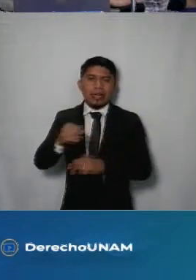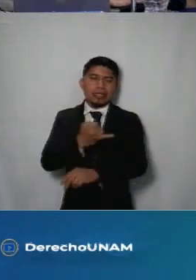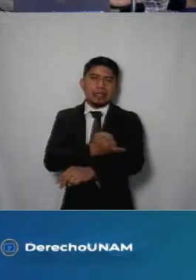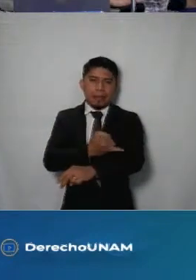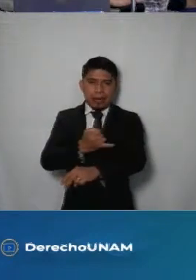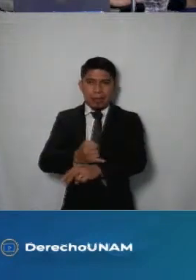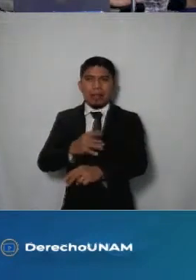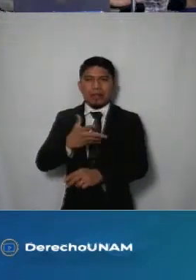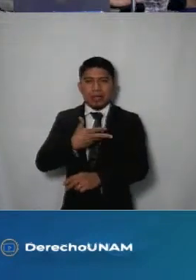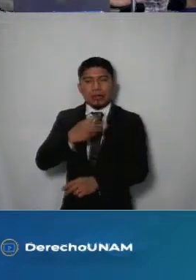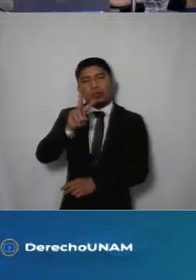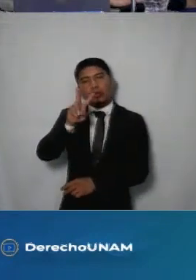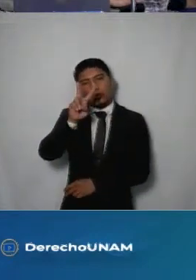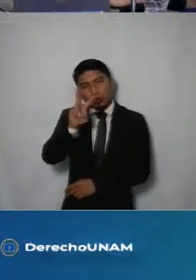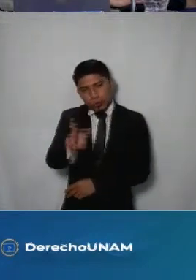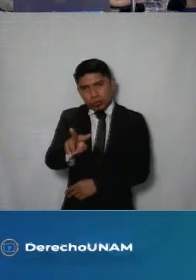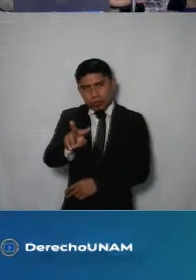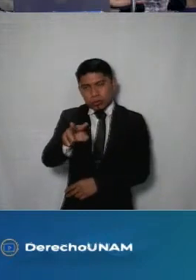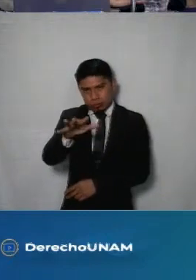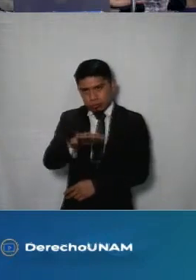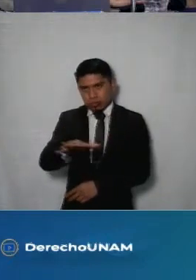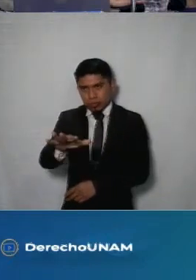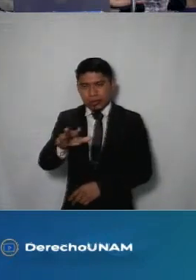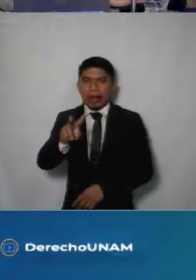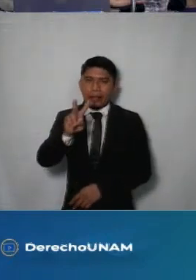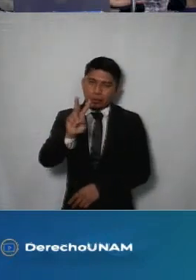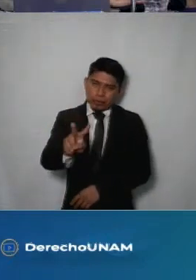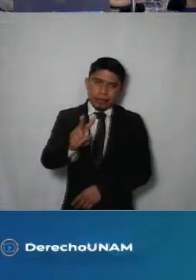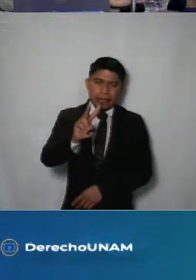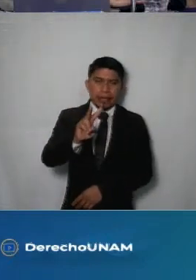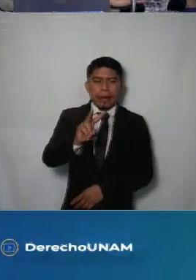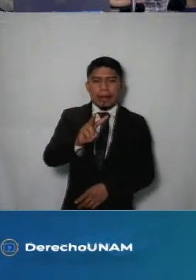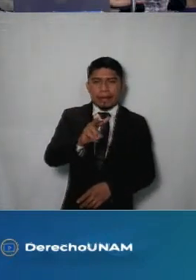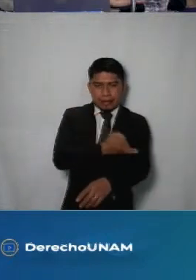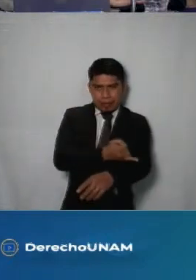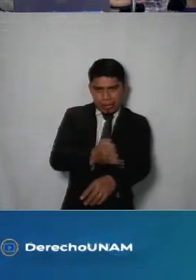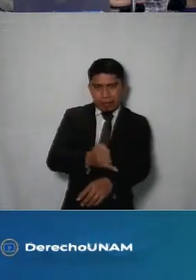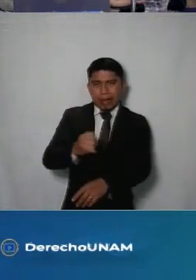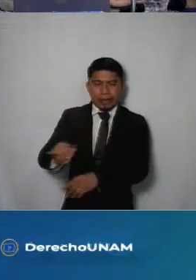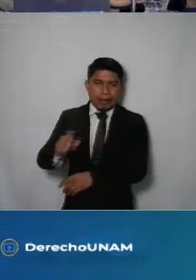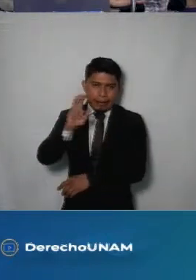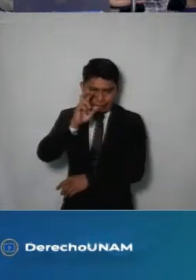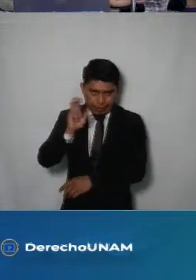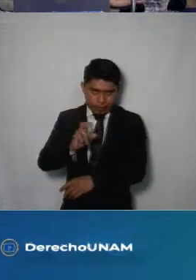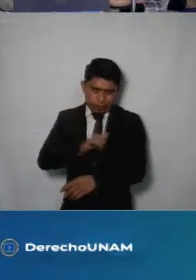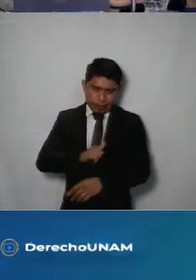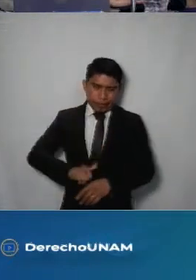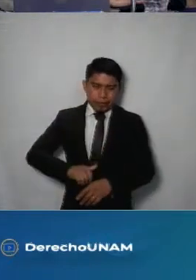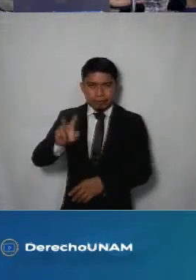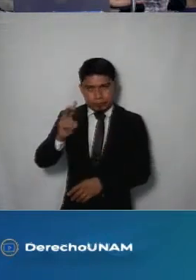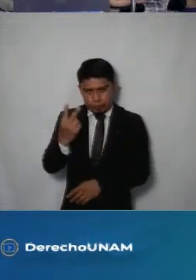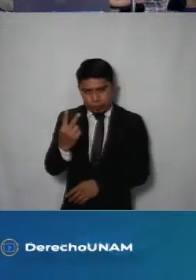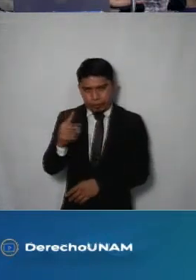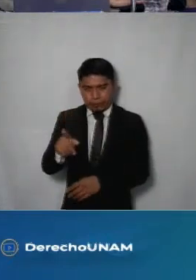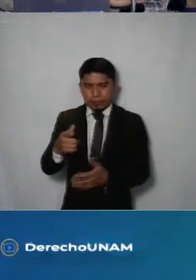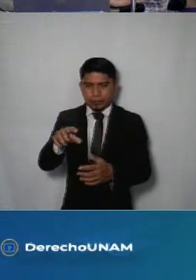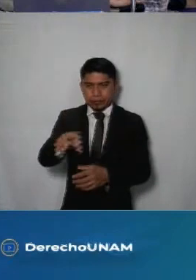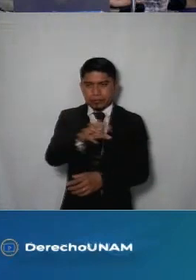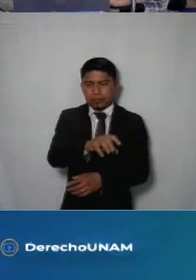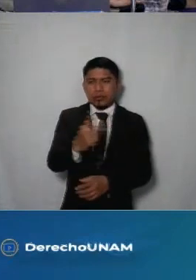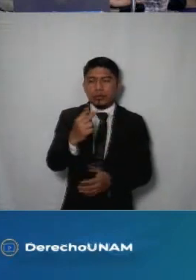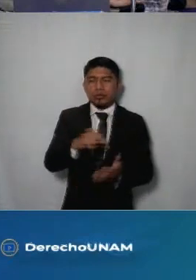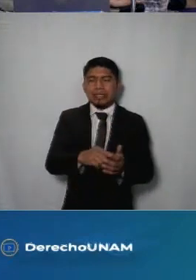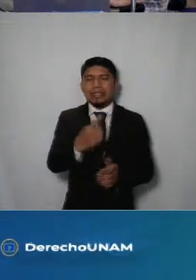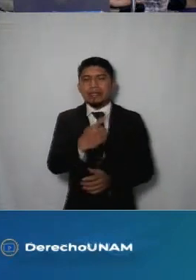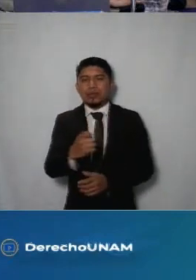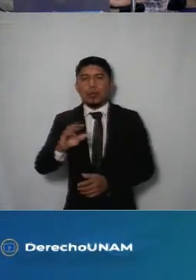son las que disponen con dos sedes en su demarcación son las que tienen dos en esta capital la cantidad de trabajadores en esta área son